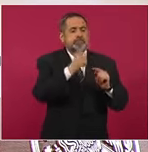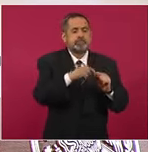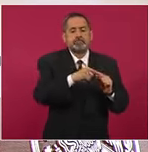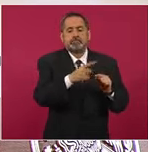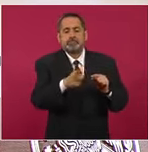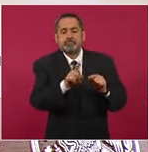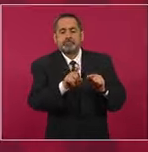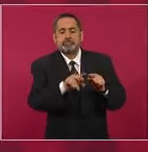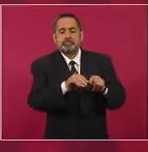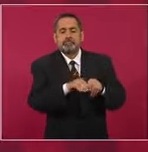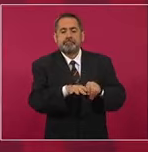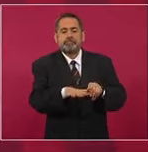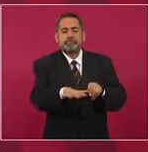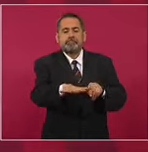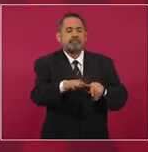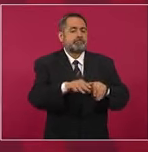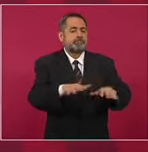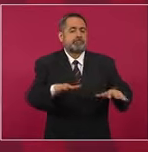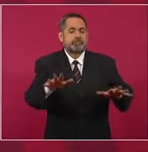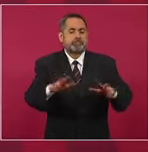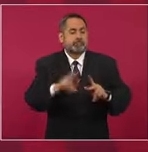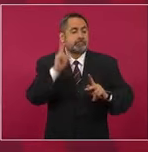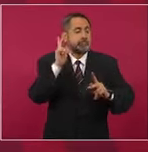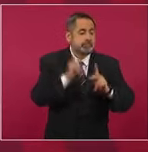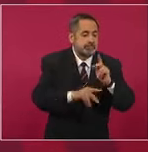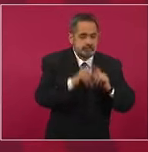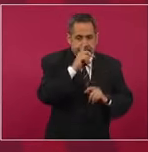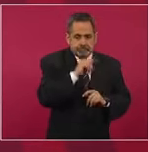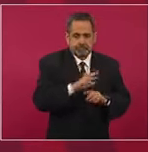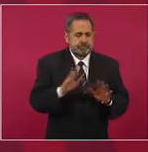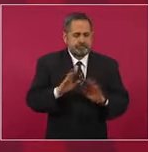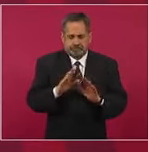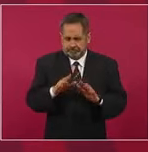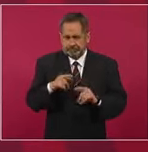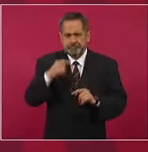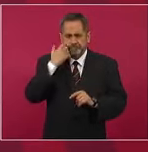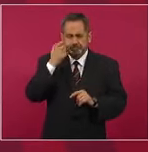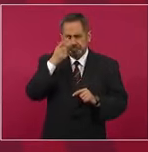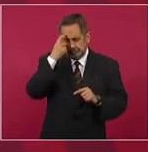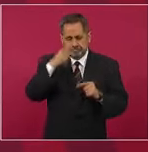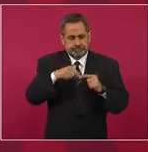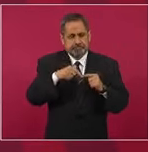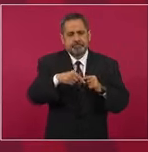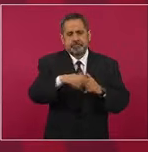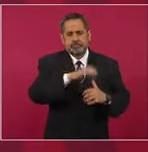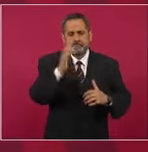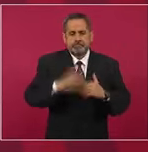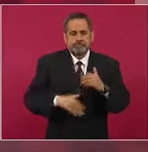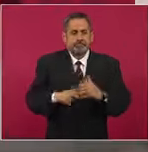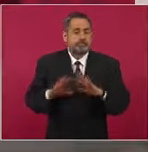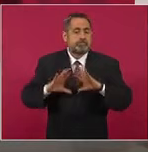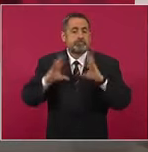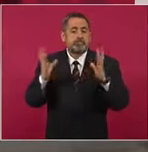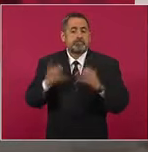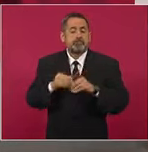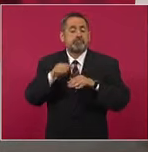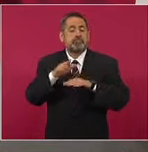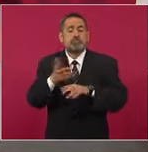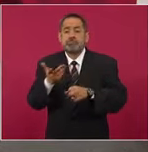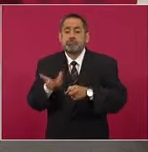y no me gustaría que quedaran sin concluirse y todo el sistema de salud